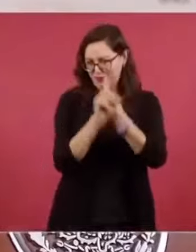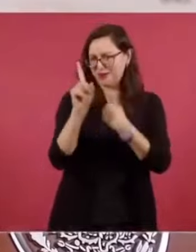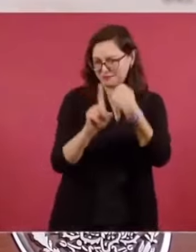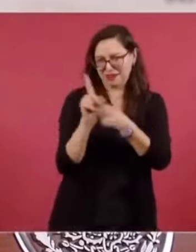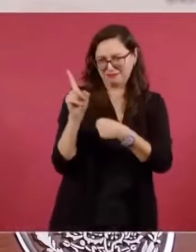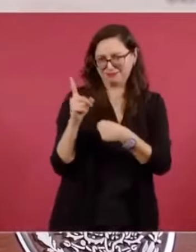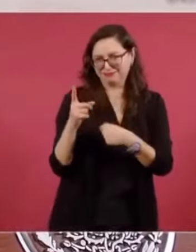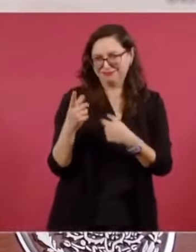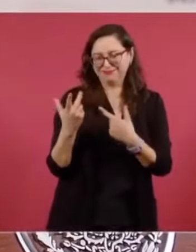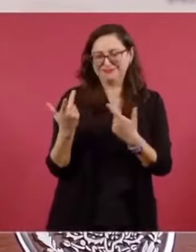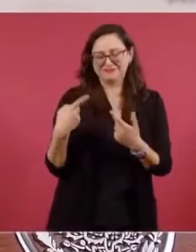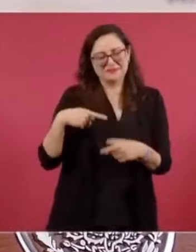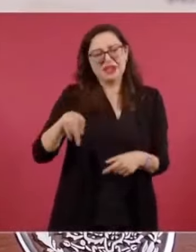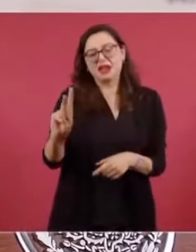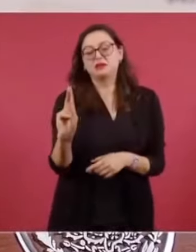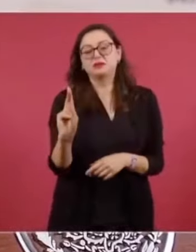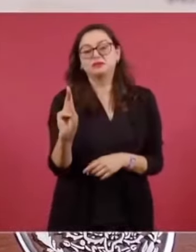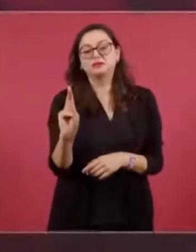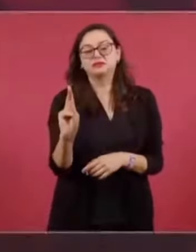Sin embargo,